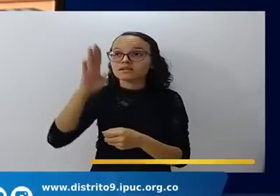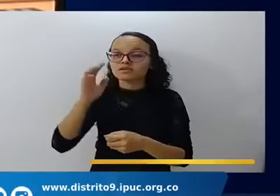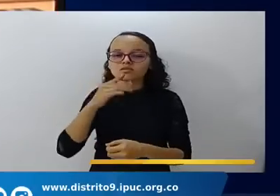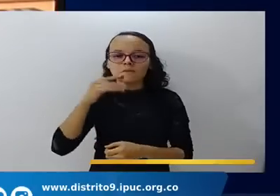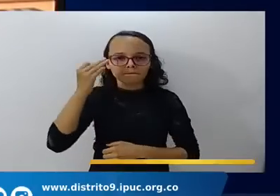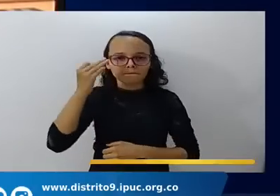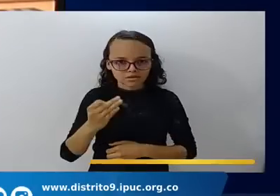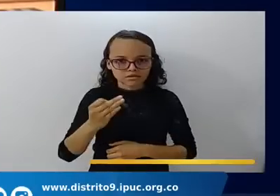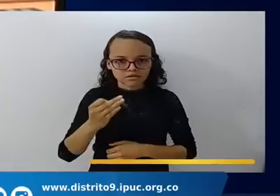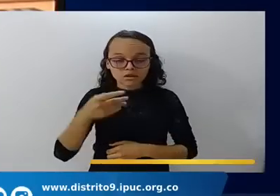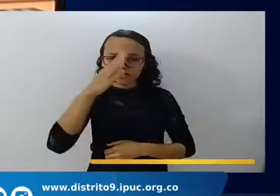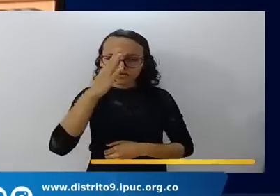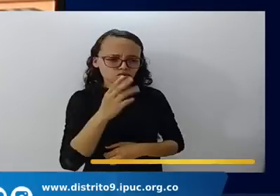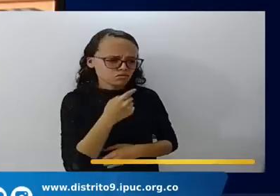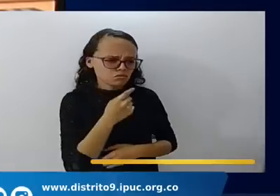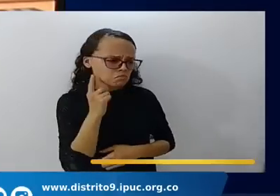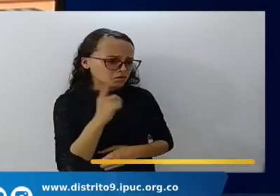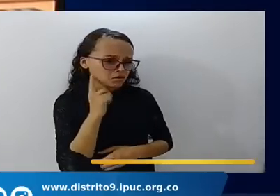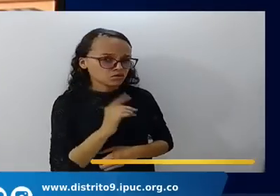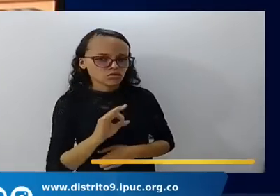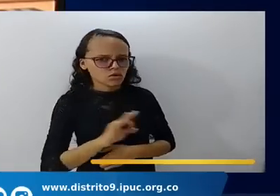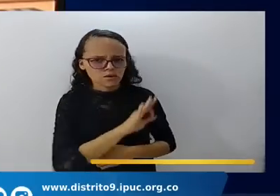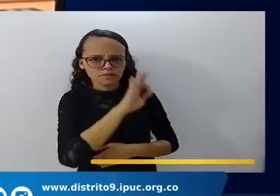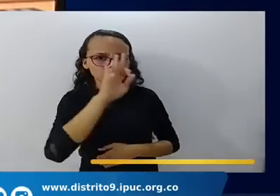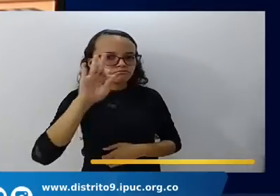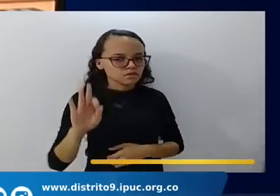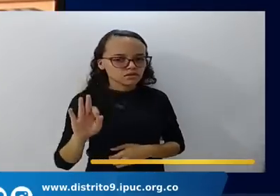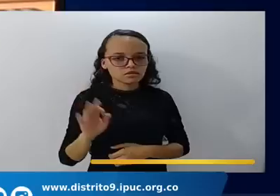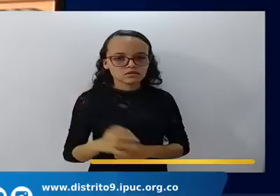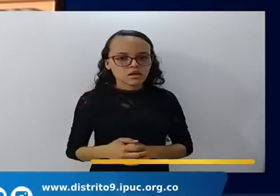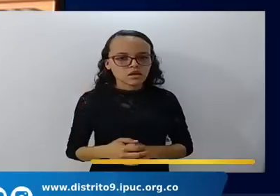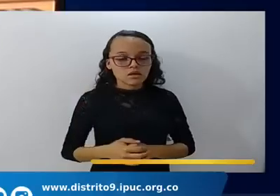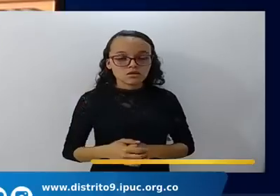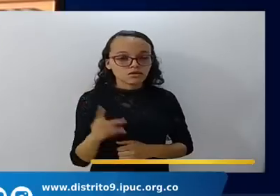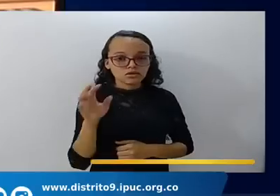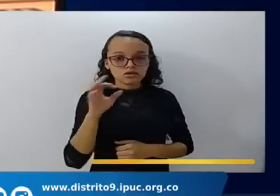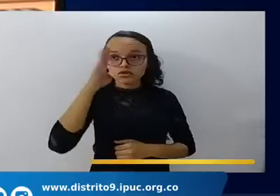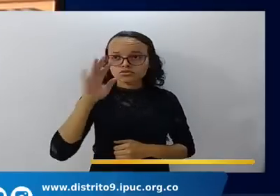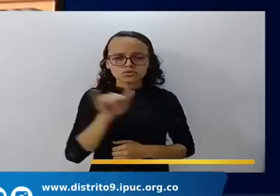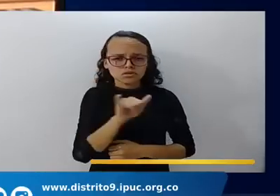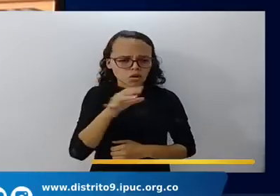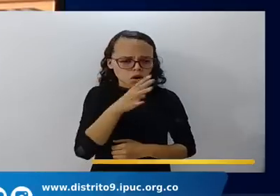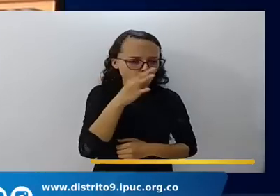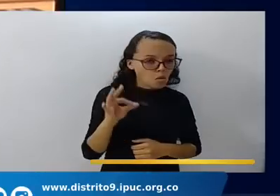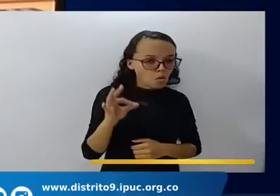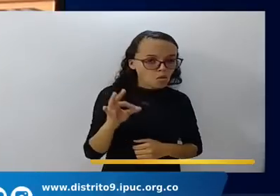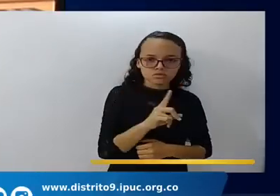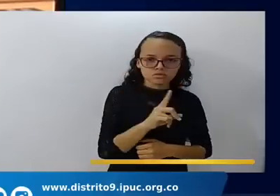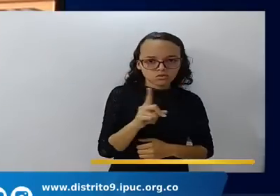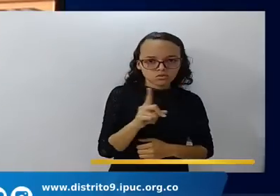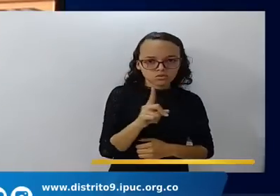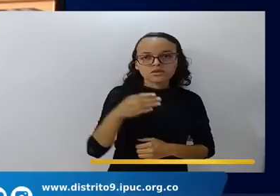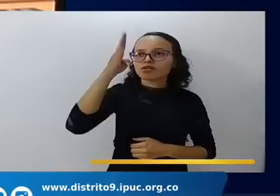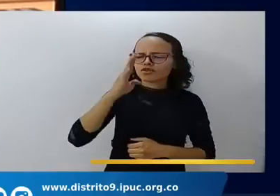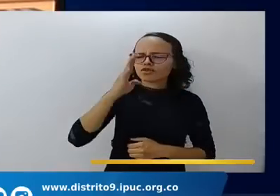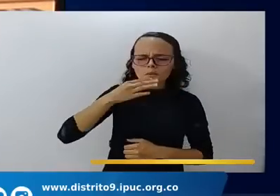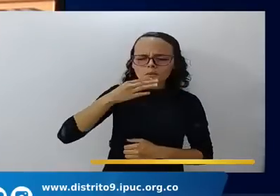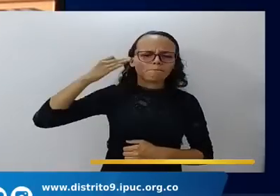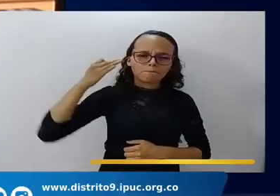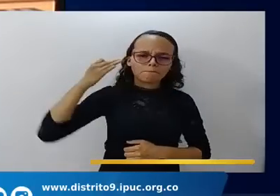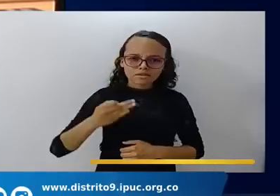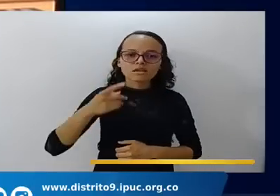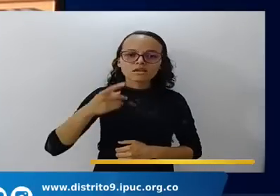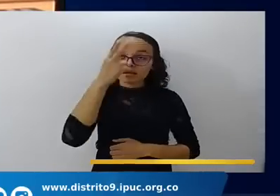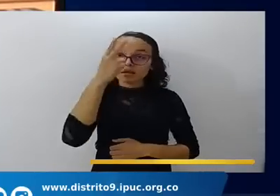hombre para que mienta, ni hijo de hombre para que se arrepienta. Él nos prometió llevarnos a la